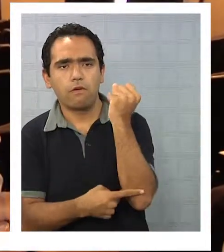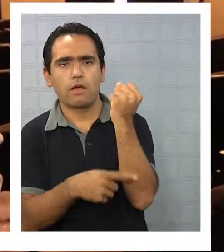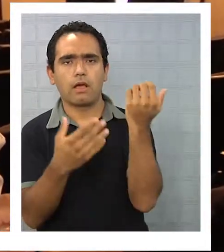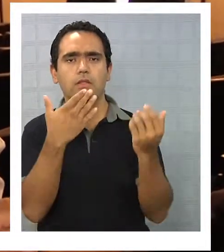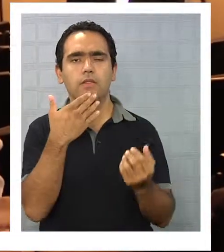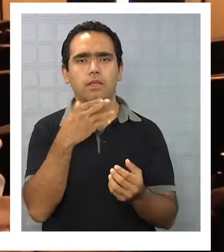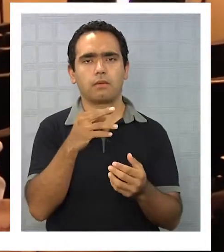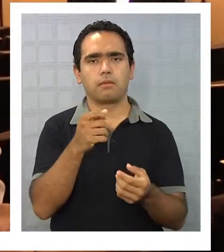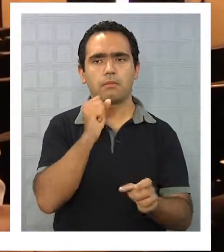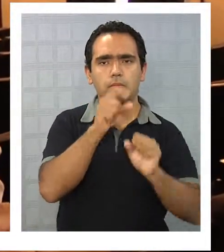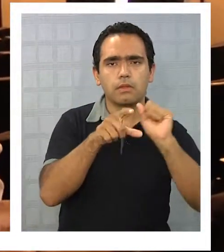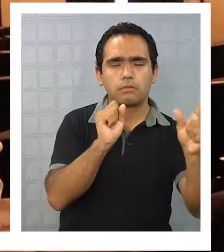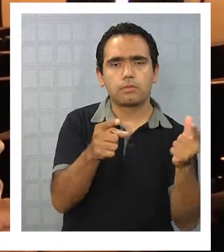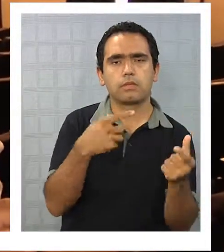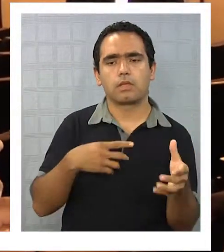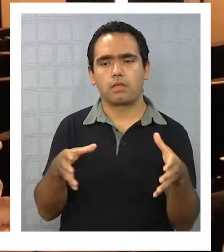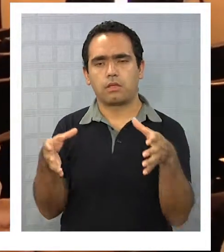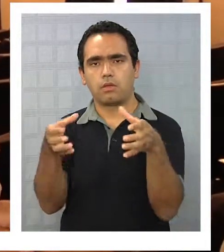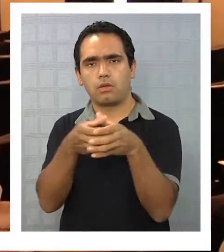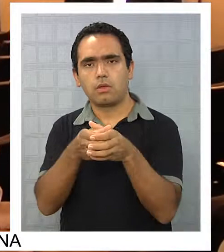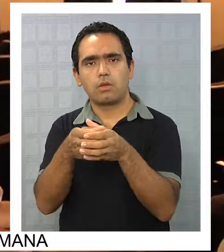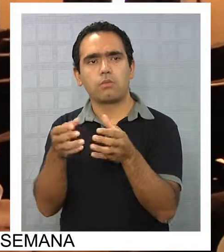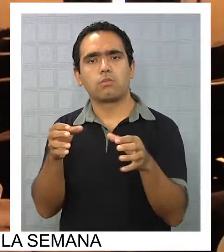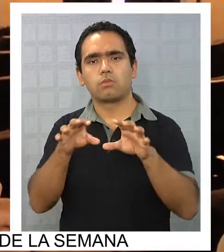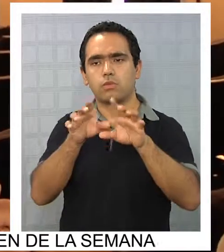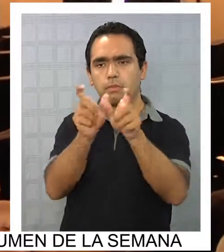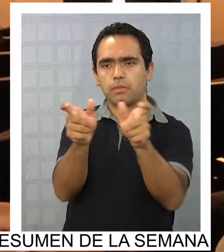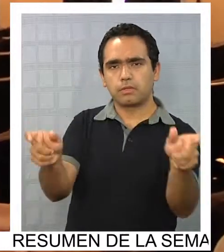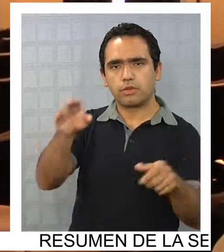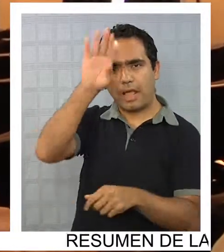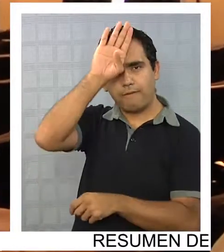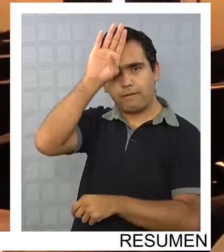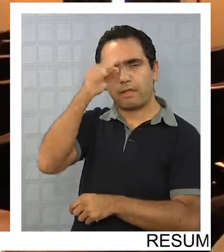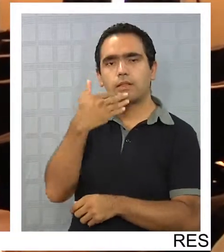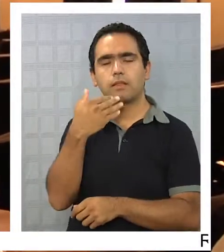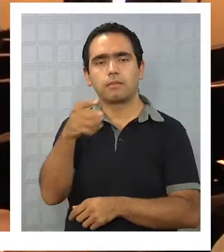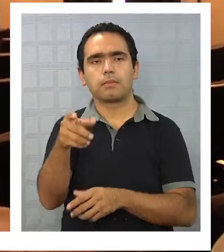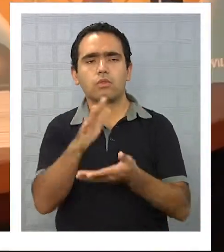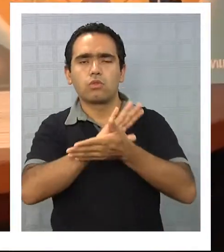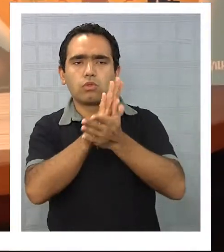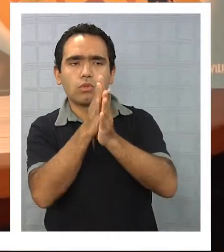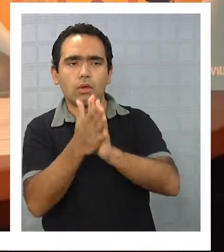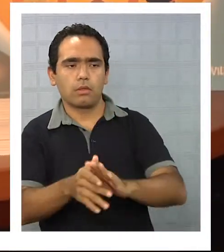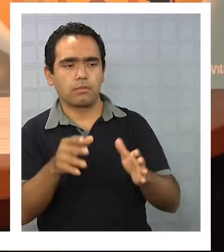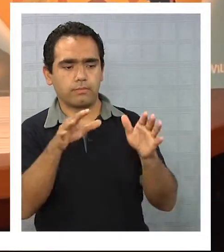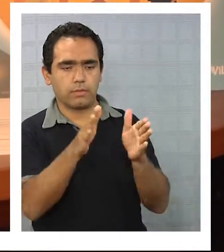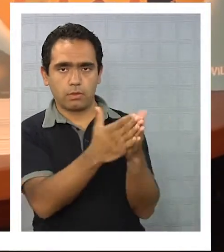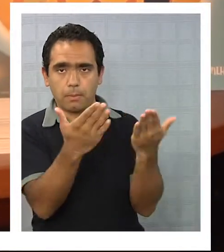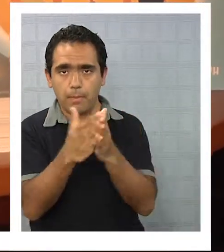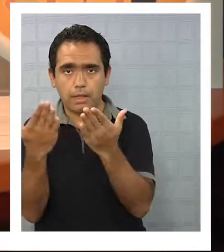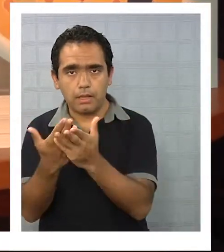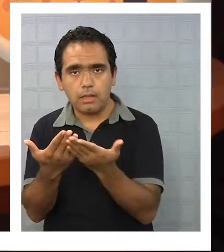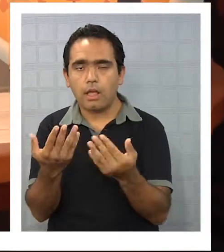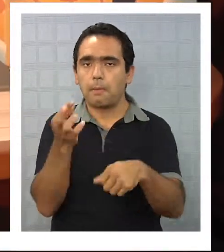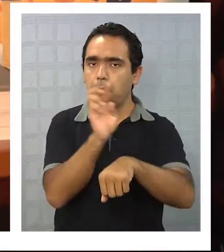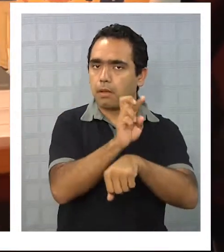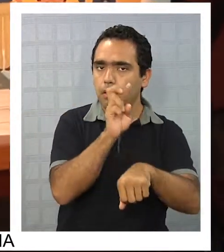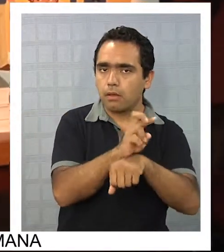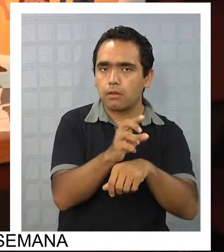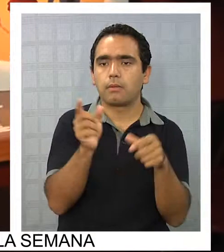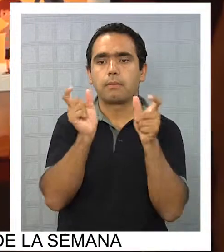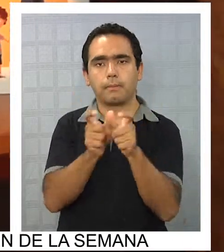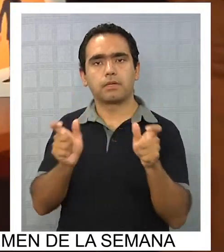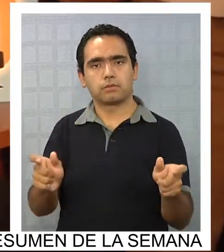distintas cortes de apelaciones del país. Fueron presentados por una angélica a la Unión Democrática Independiente y al Mundo Evangelico. Los perdieron en todas partes. Este es un